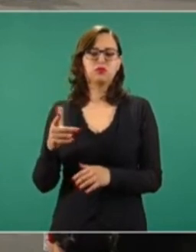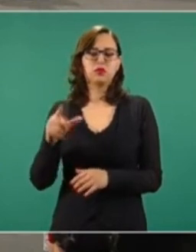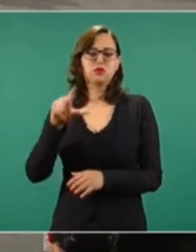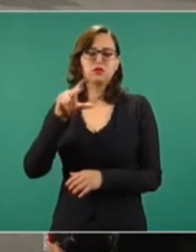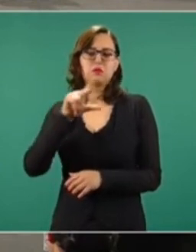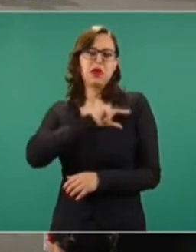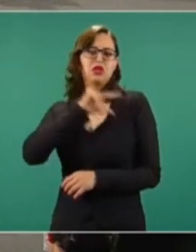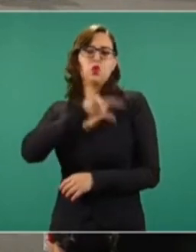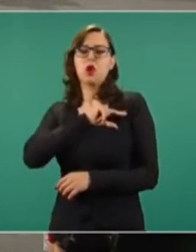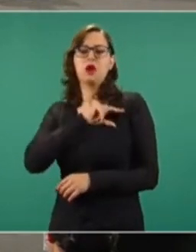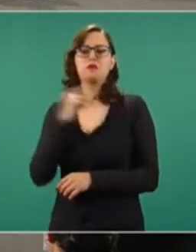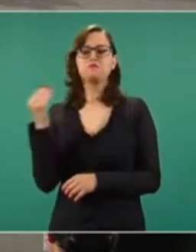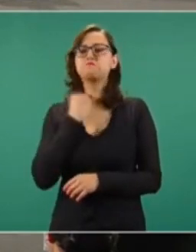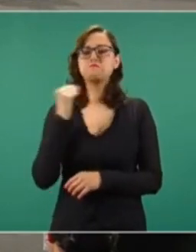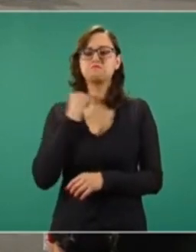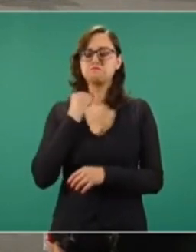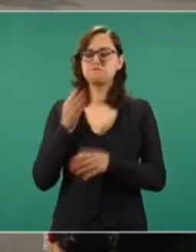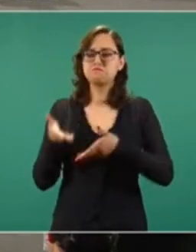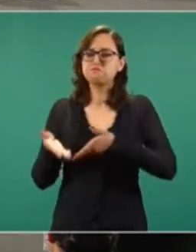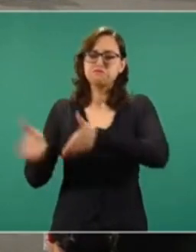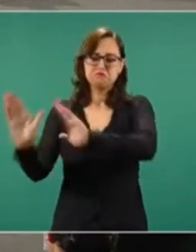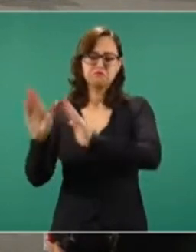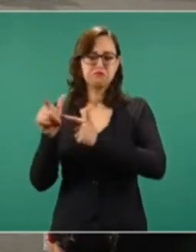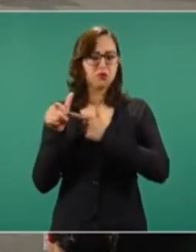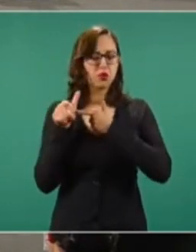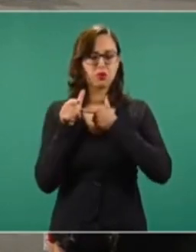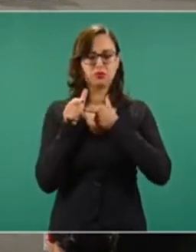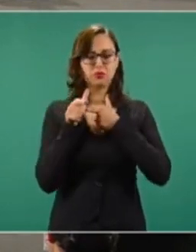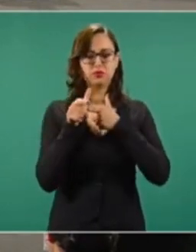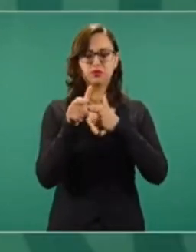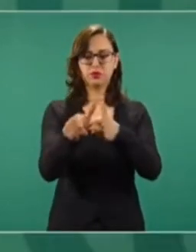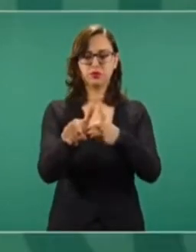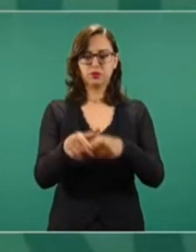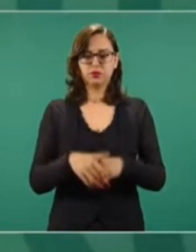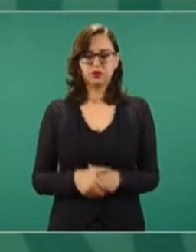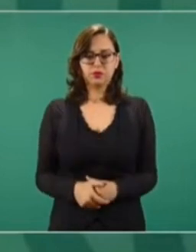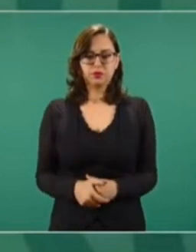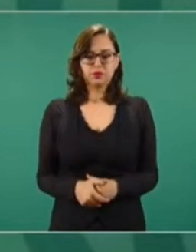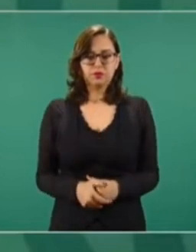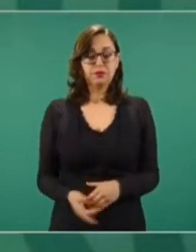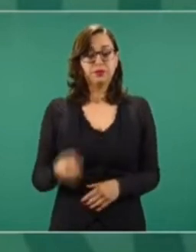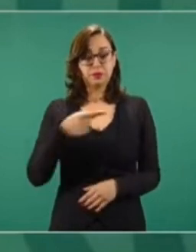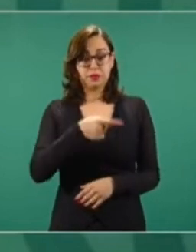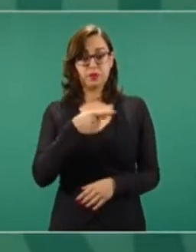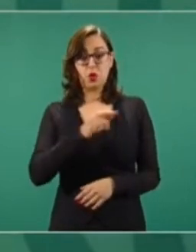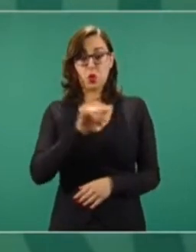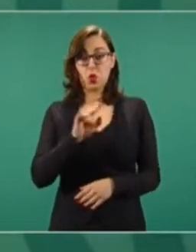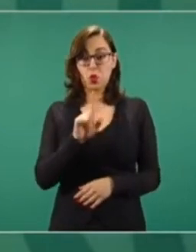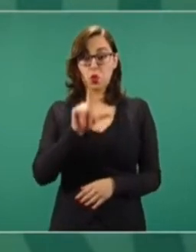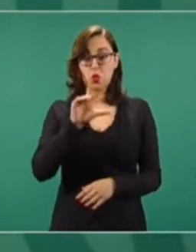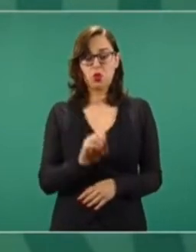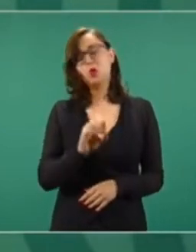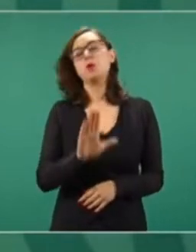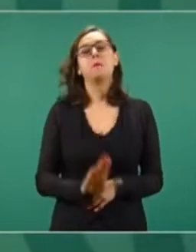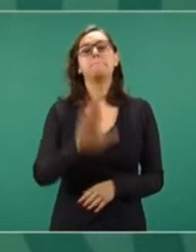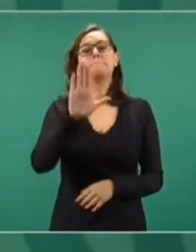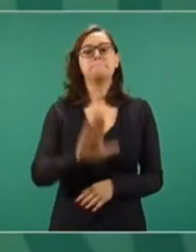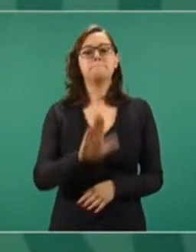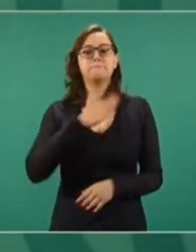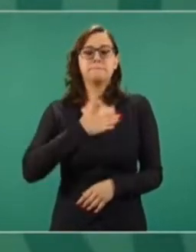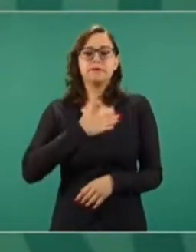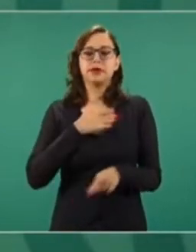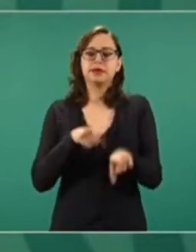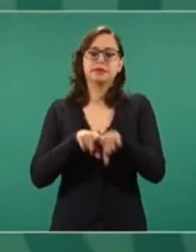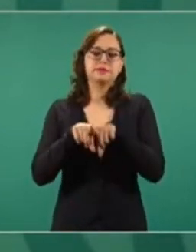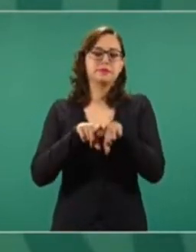Julio es como mi hermano, nos ha ayudado